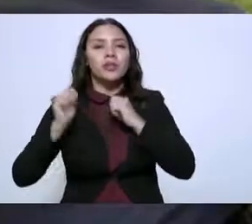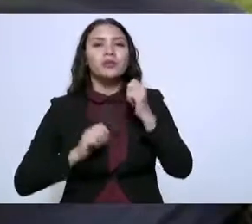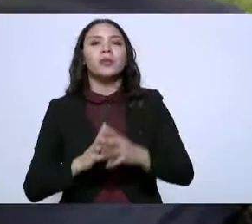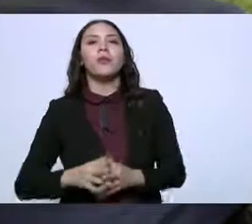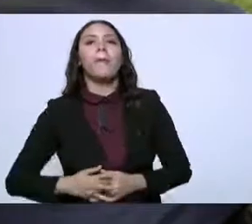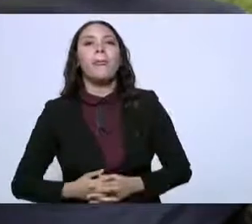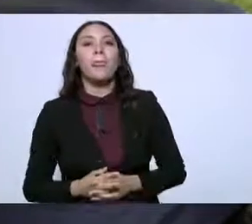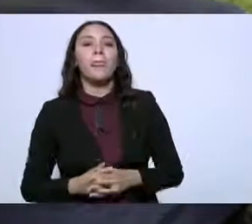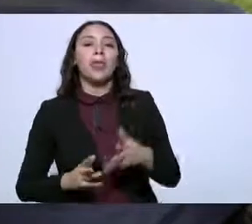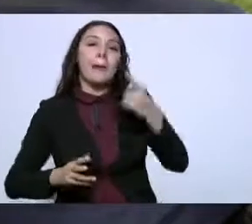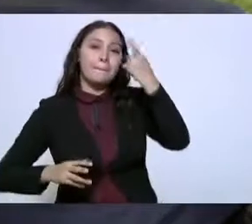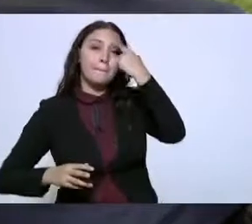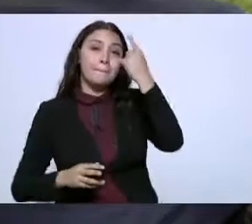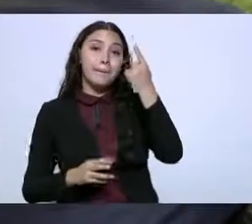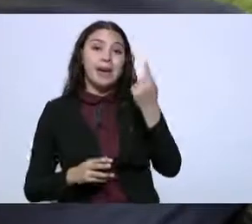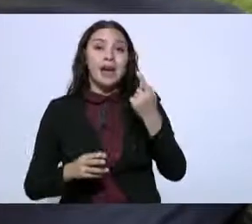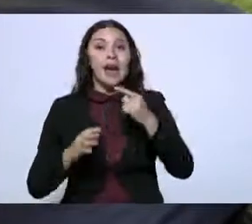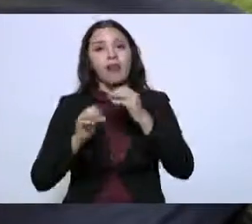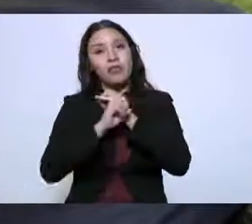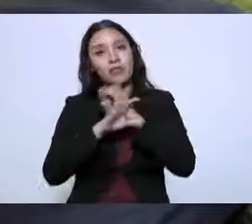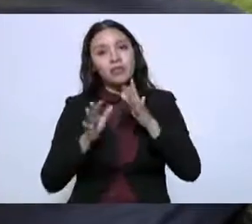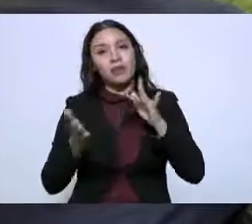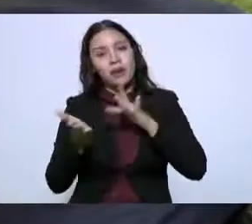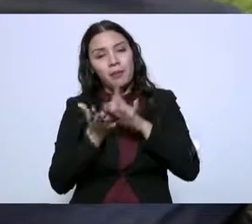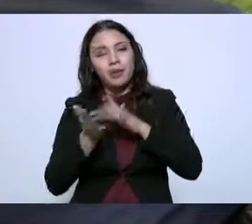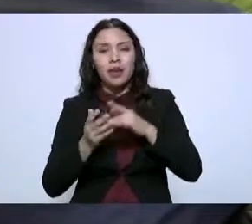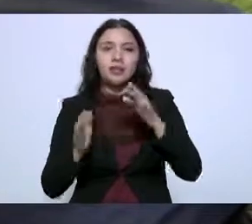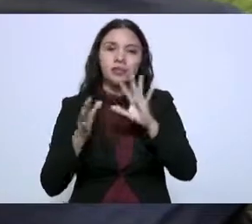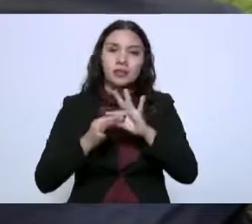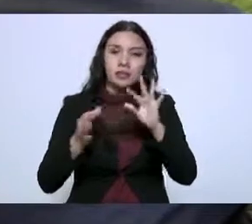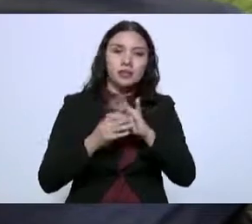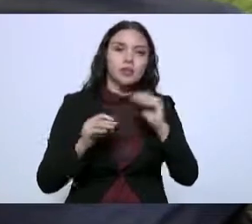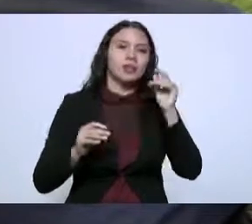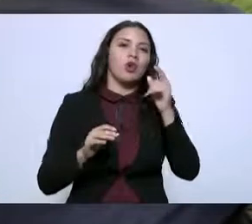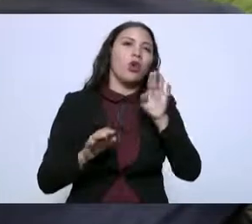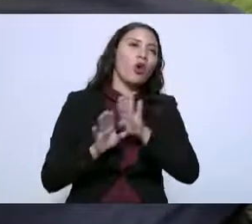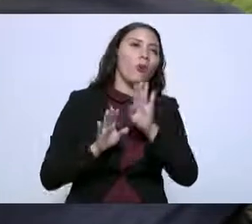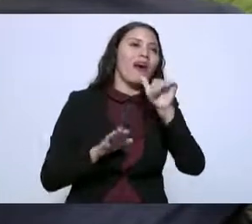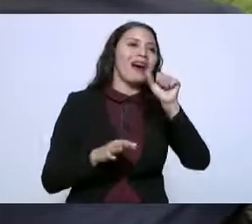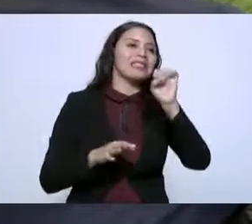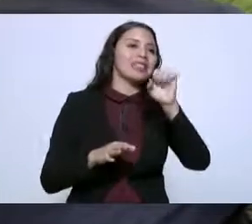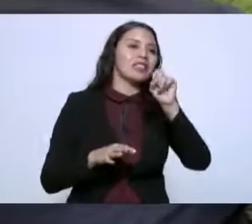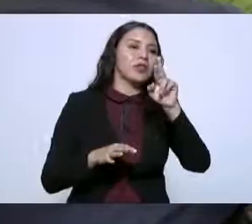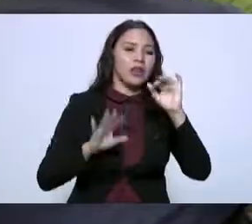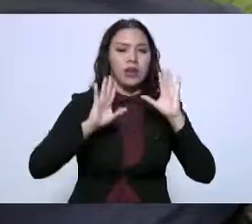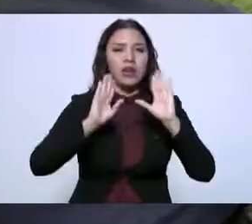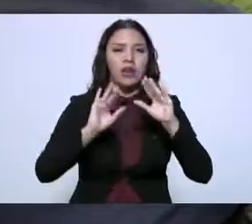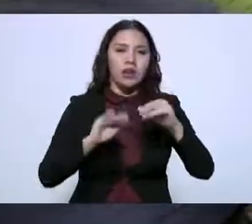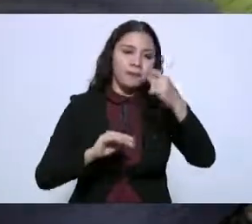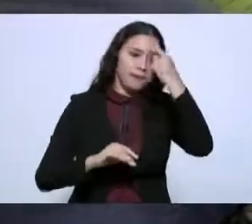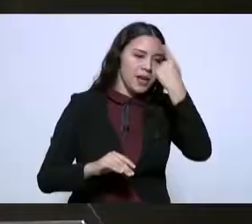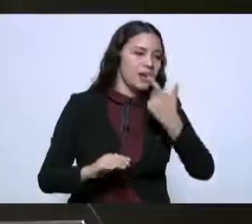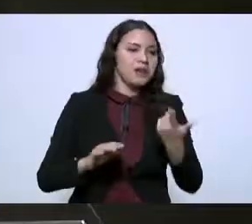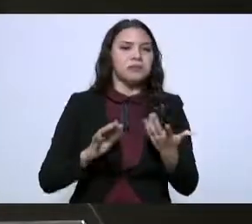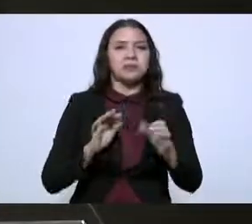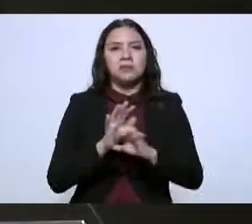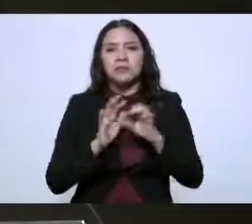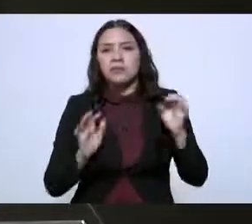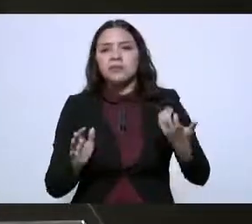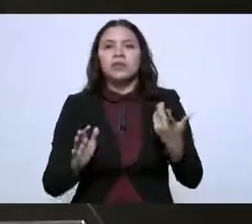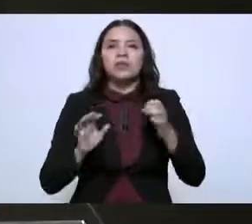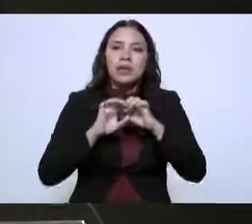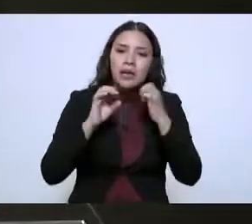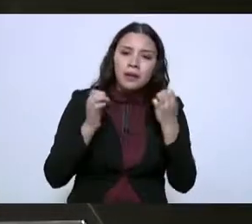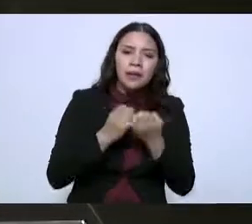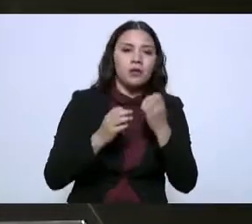asesorías técnicas de información haremos asesorías sobre la formulación y eventual